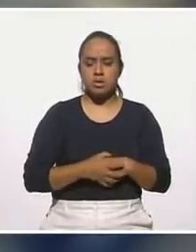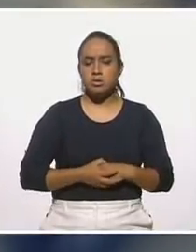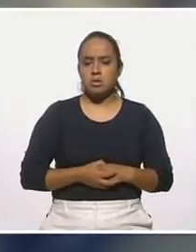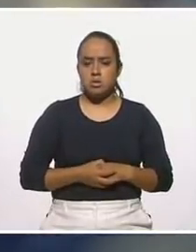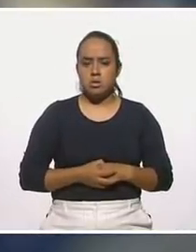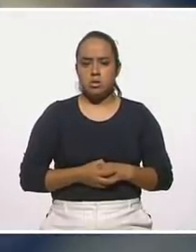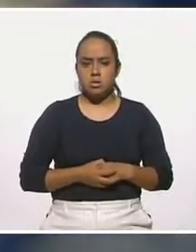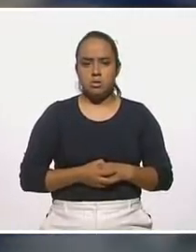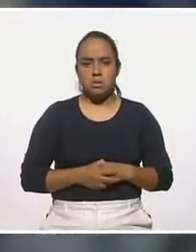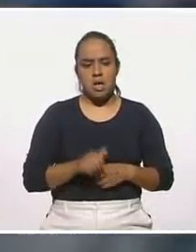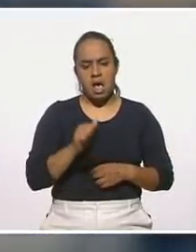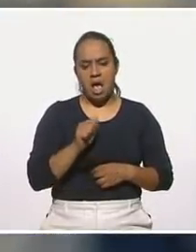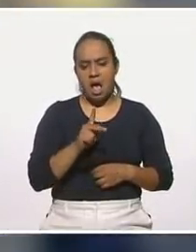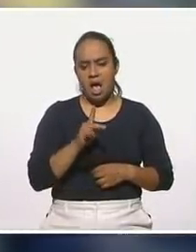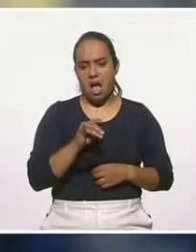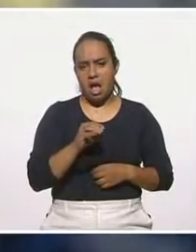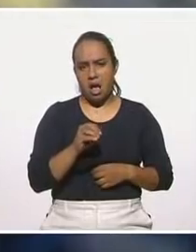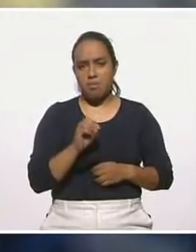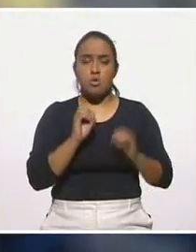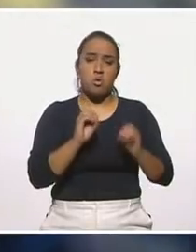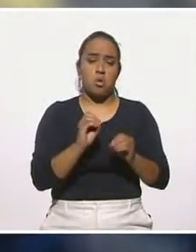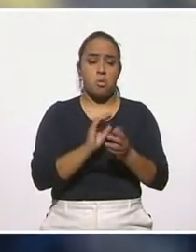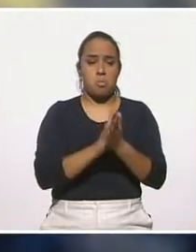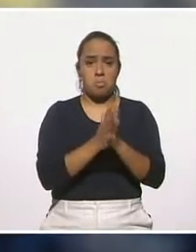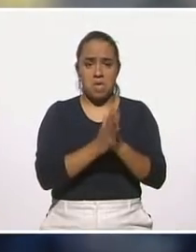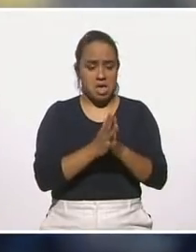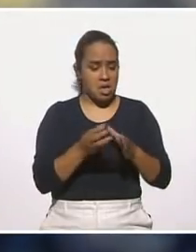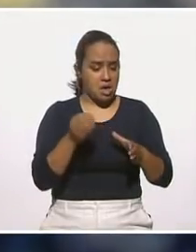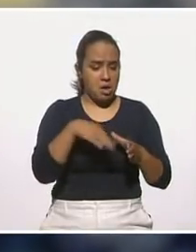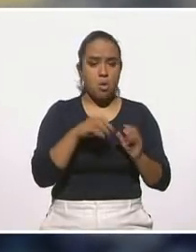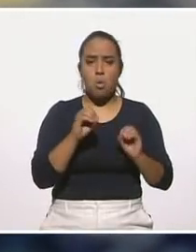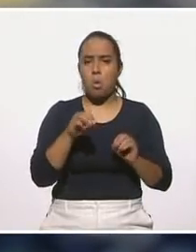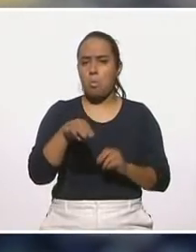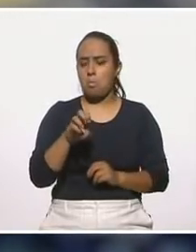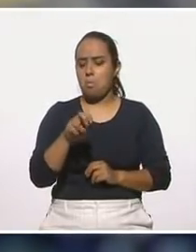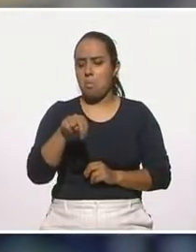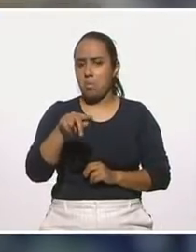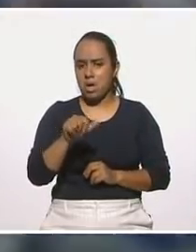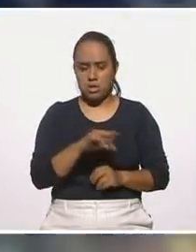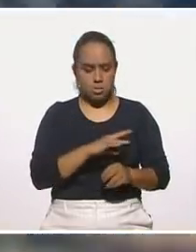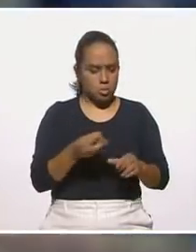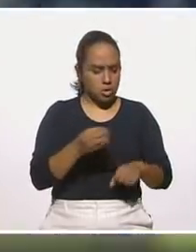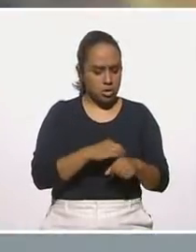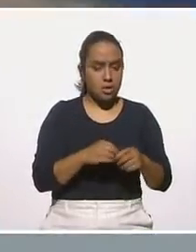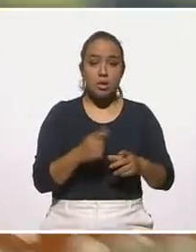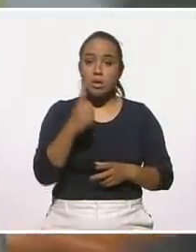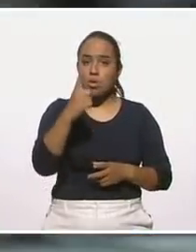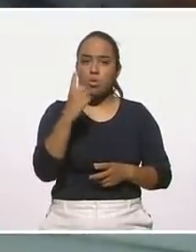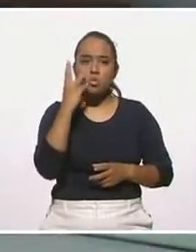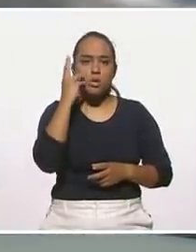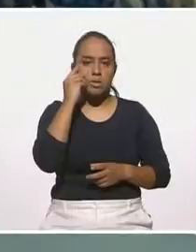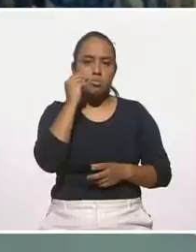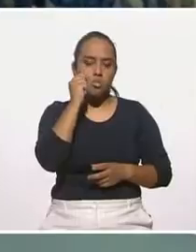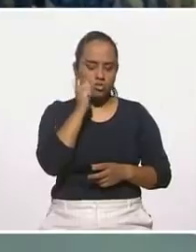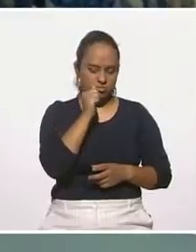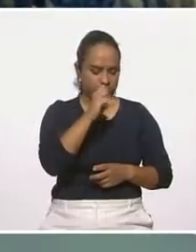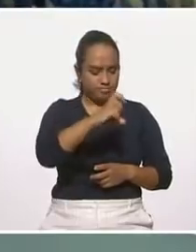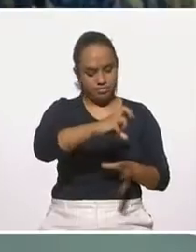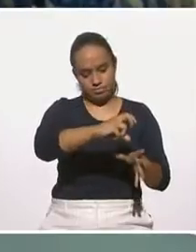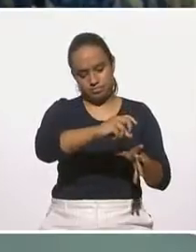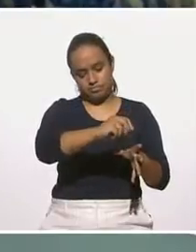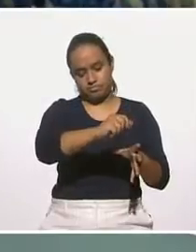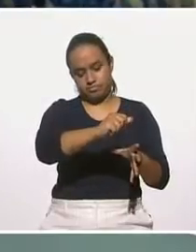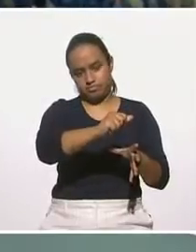ahí apio o piña o menta y un limón. Un limón. Un limón